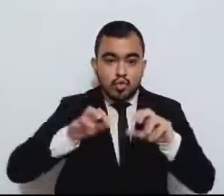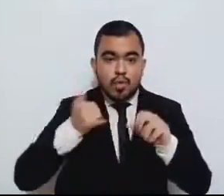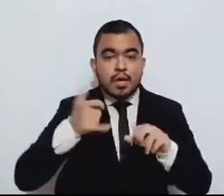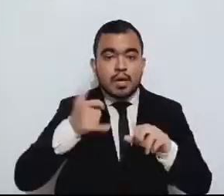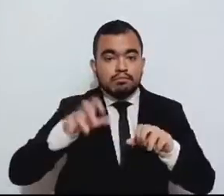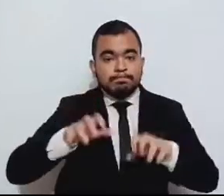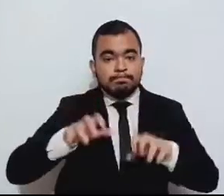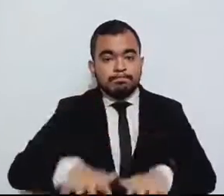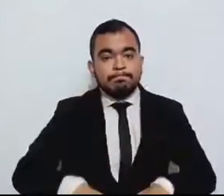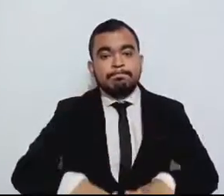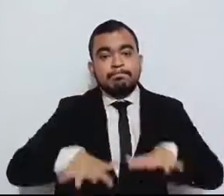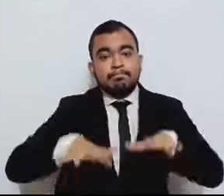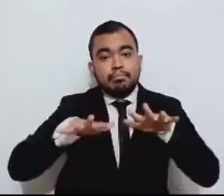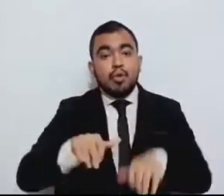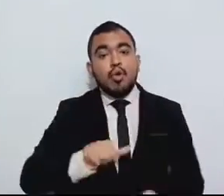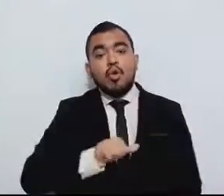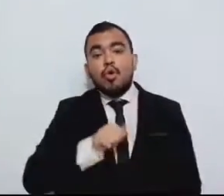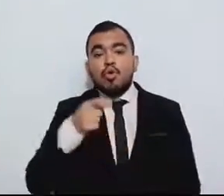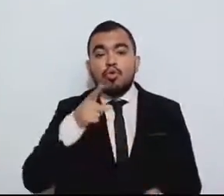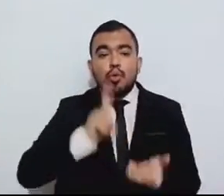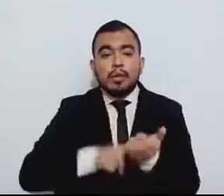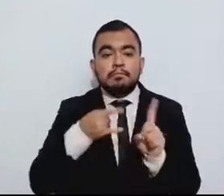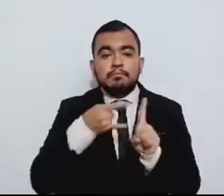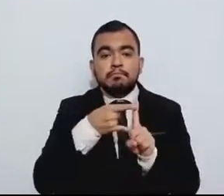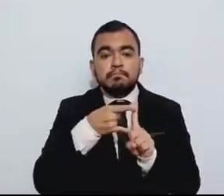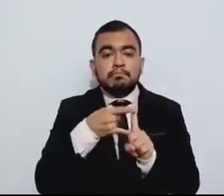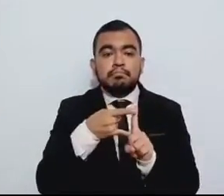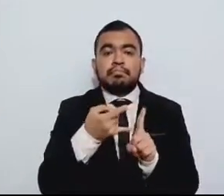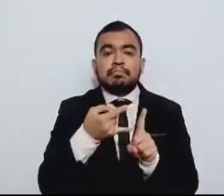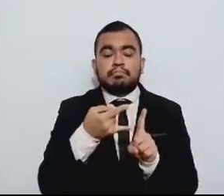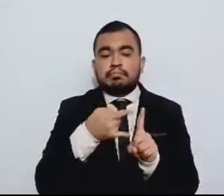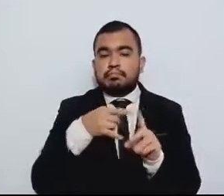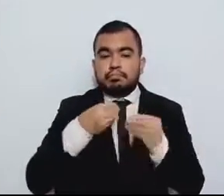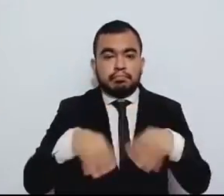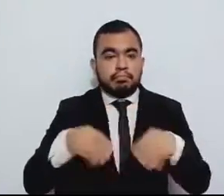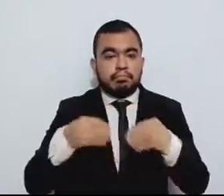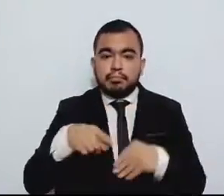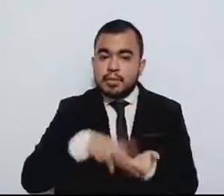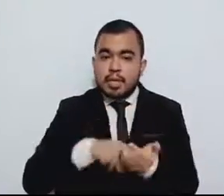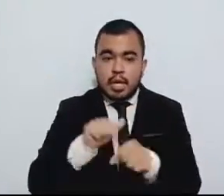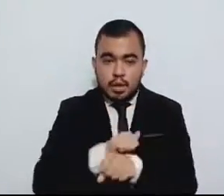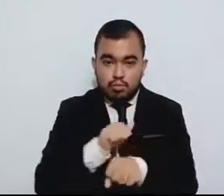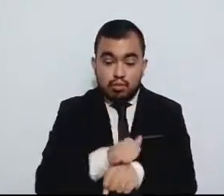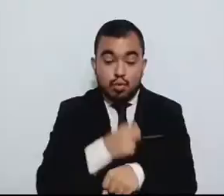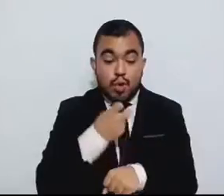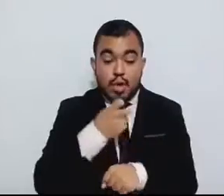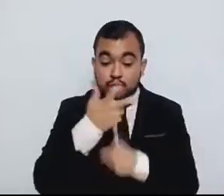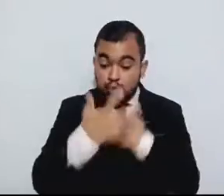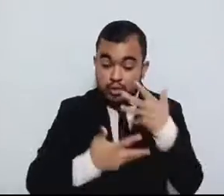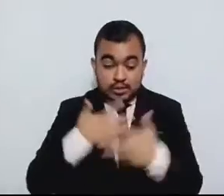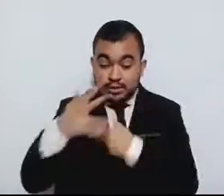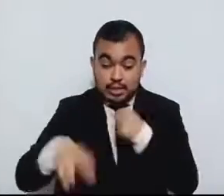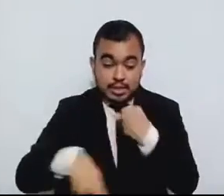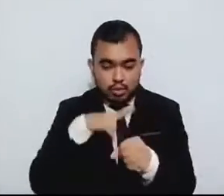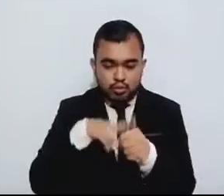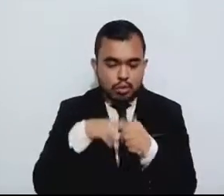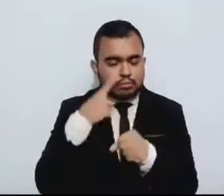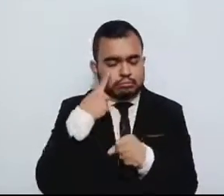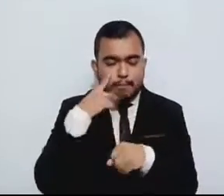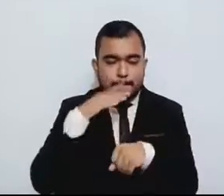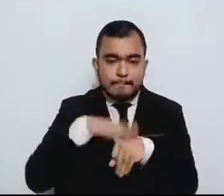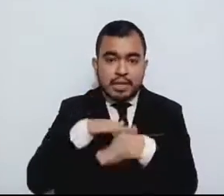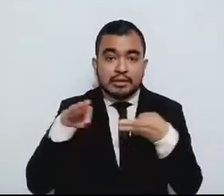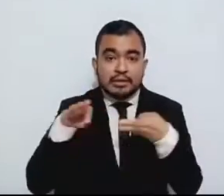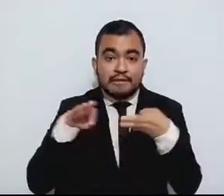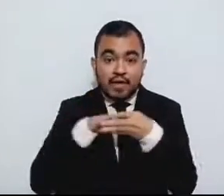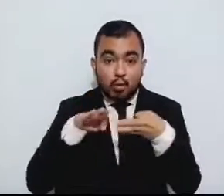sus láminas matriculares. Dichos desastres naturales se han vuelto cada vez más frecuentes. El Estado de México,